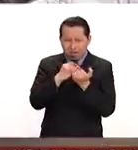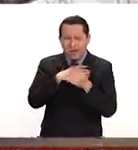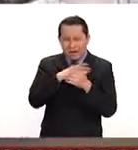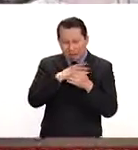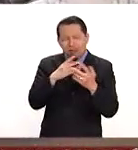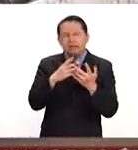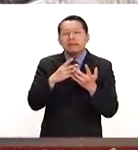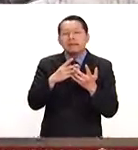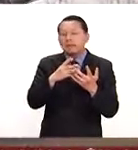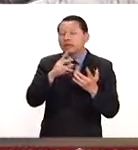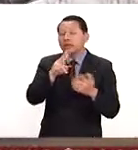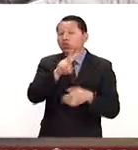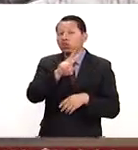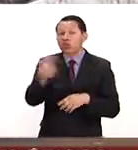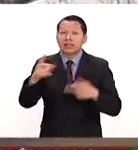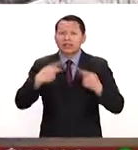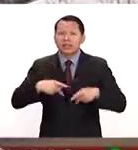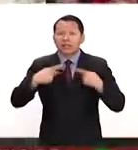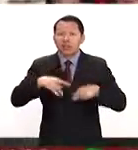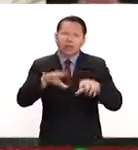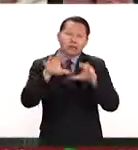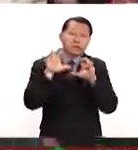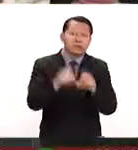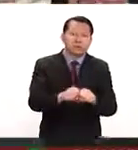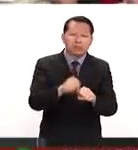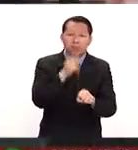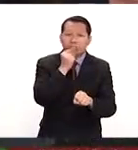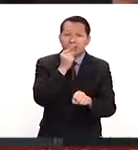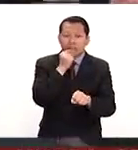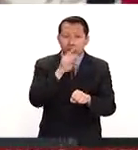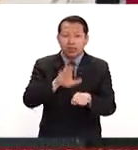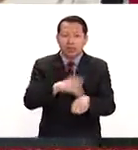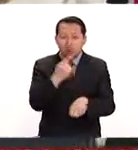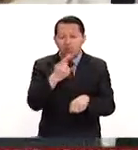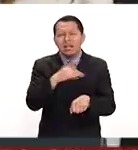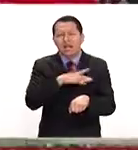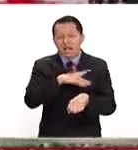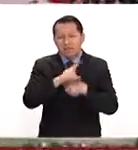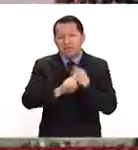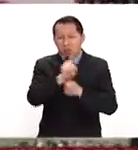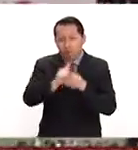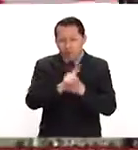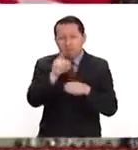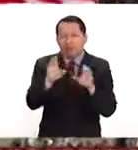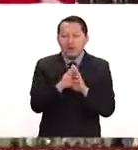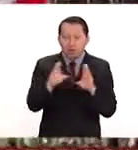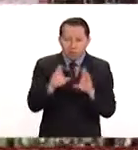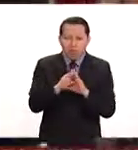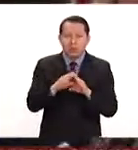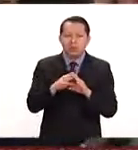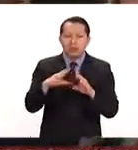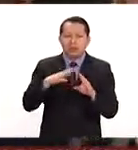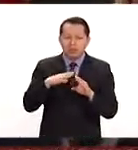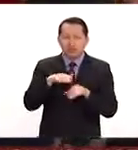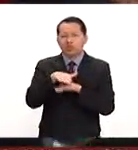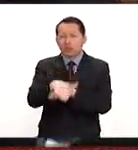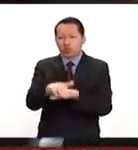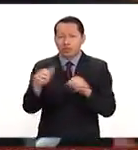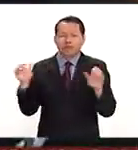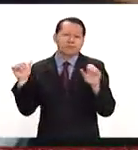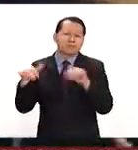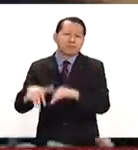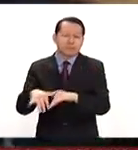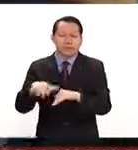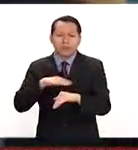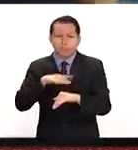200 arrestos, la controversia que se sucede en torno a los niveles de afluencia a la inauguración del